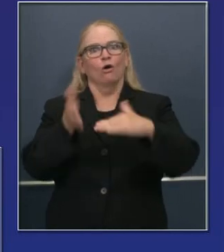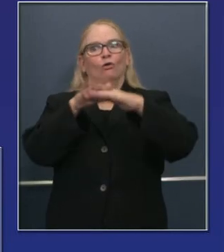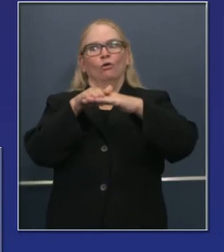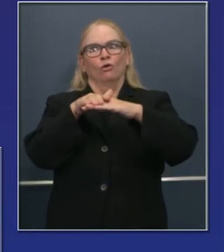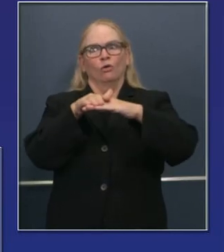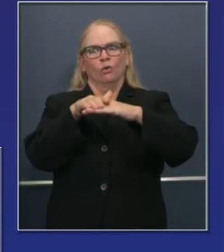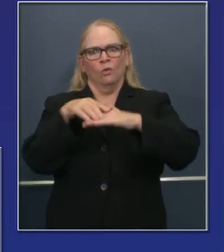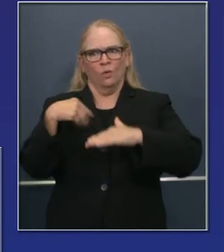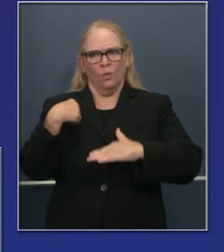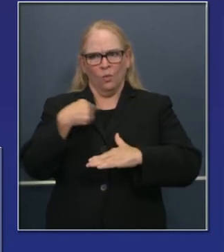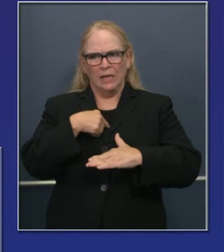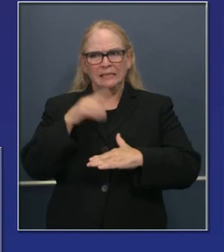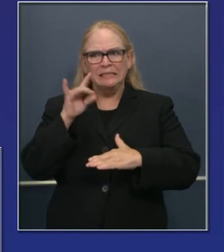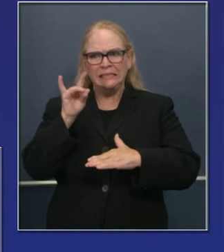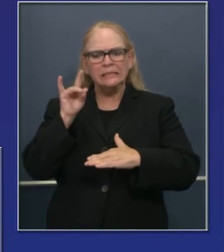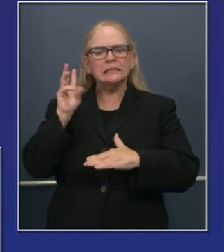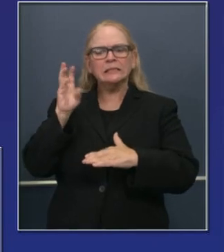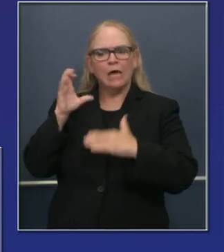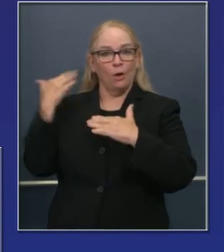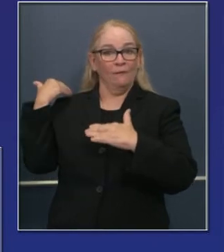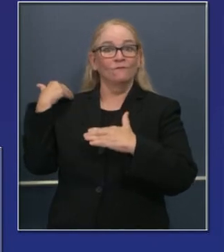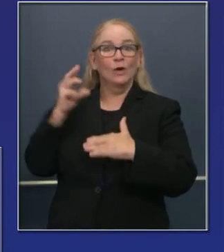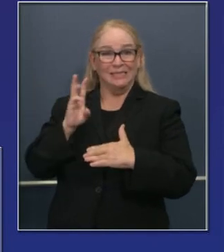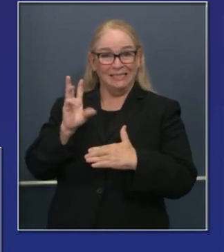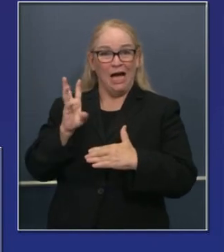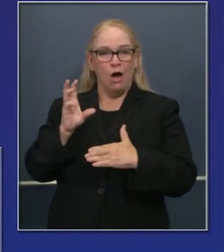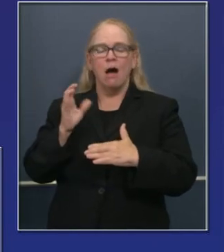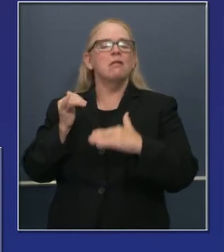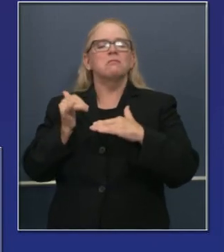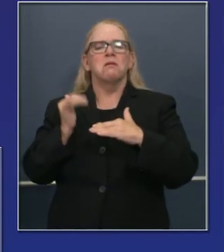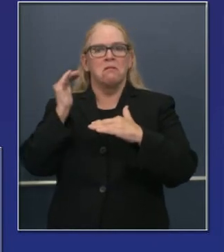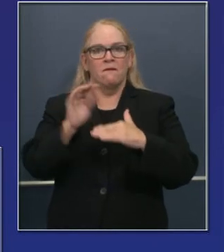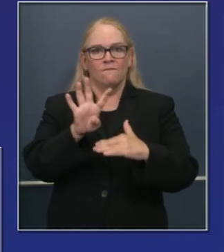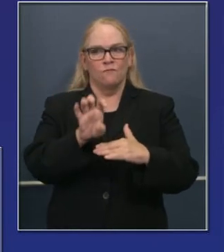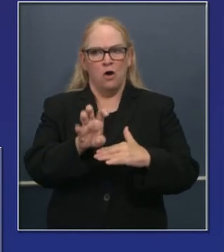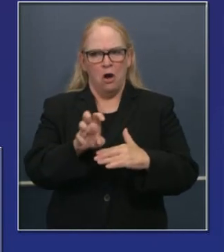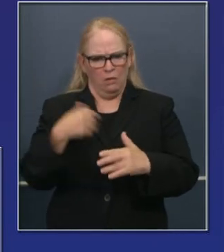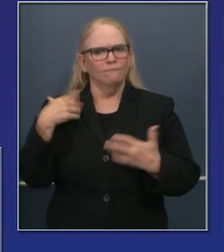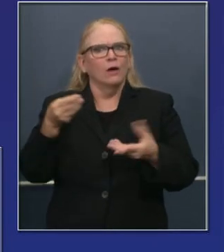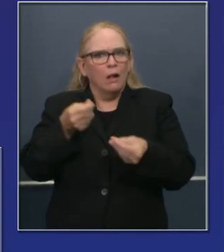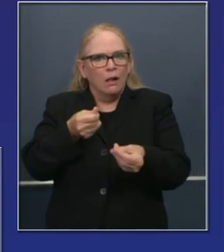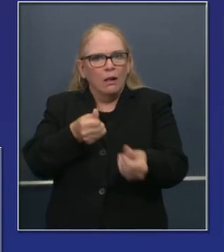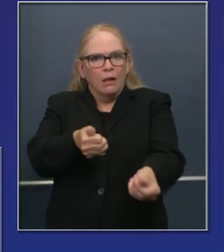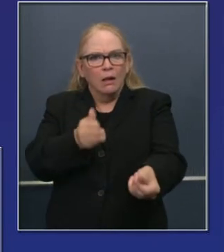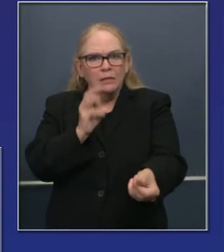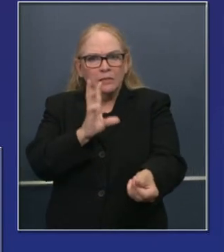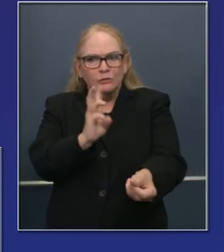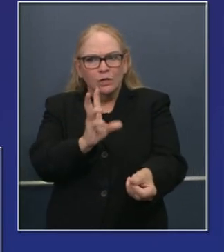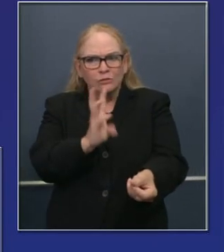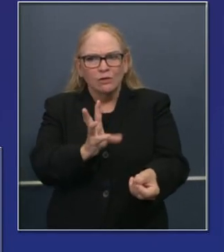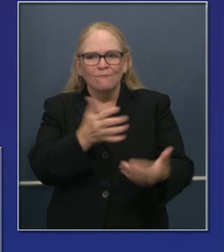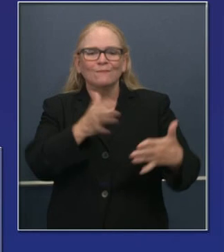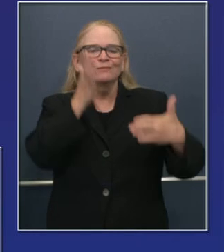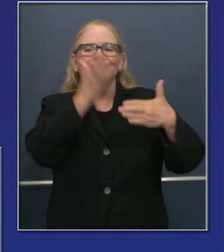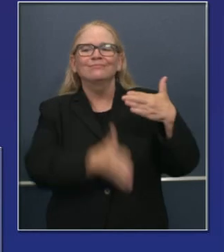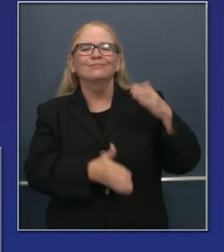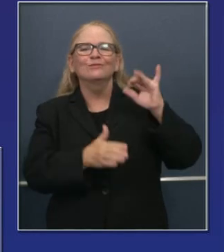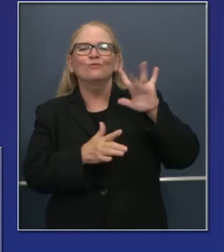y tuviéramos 600 dólares como contribución, que se venció